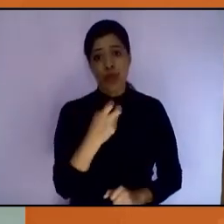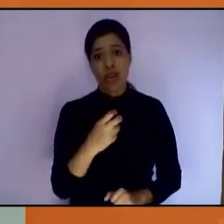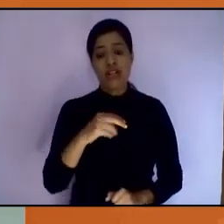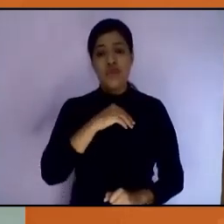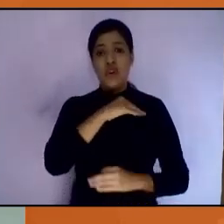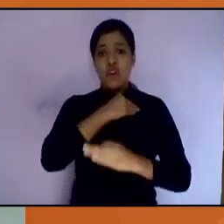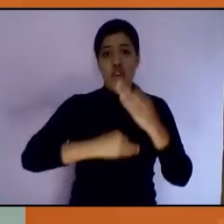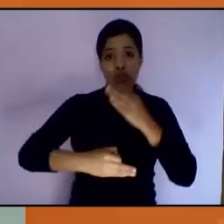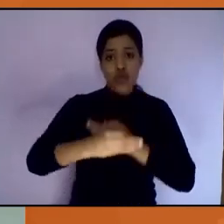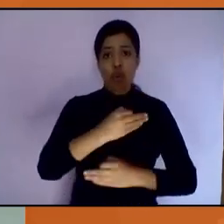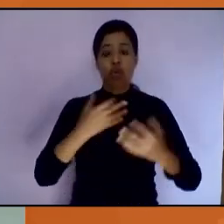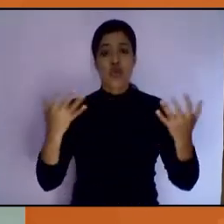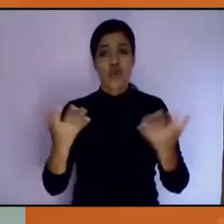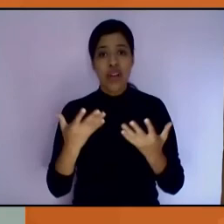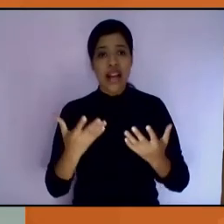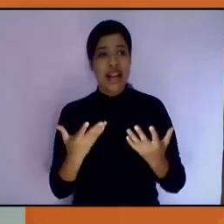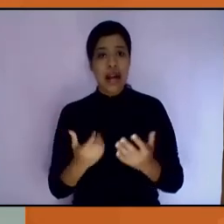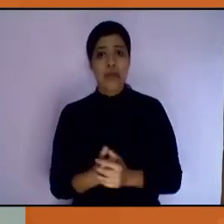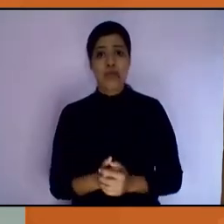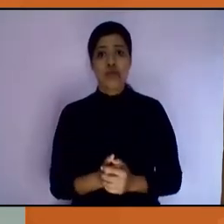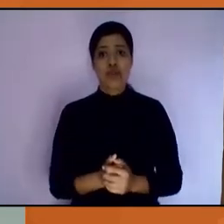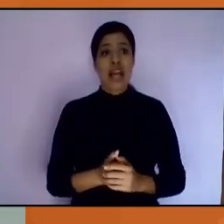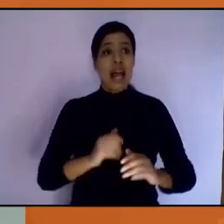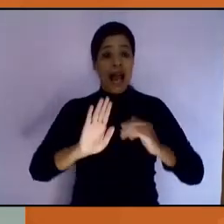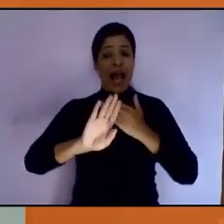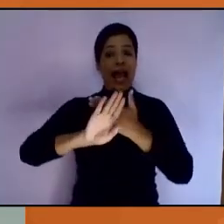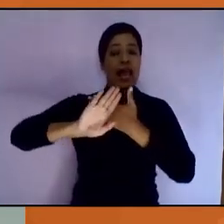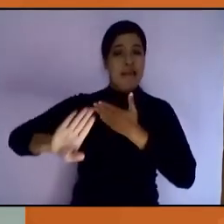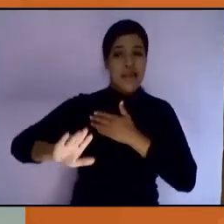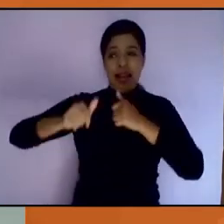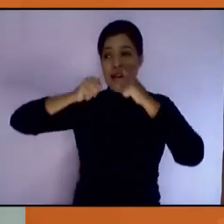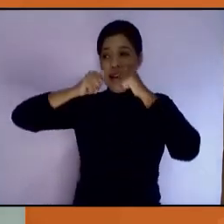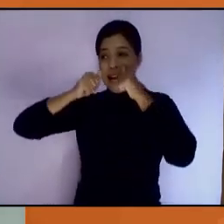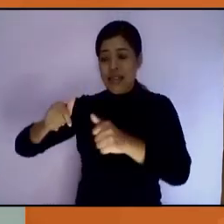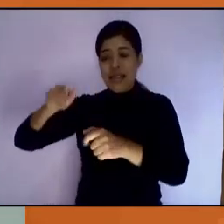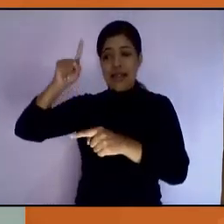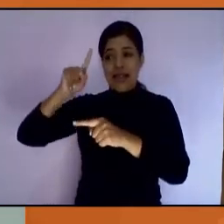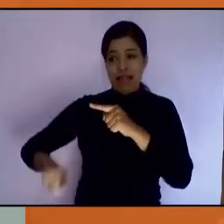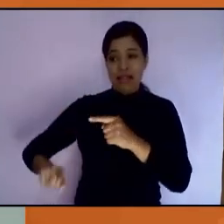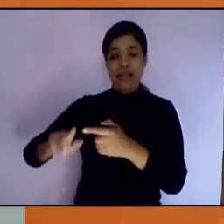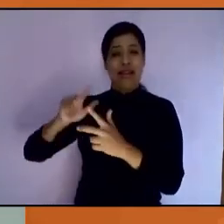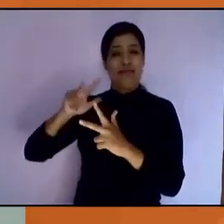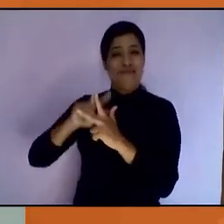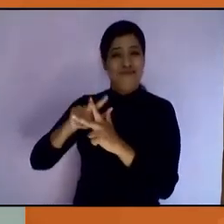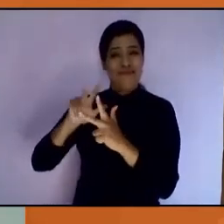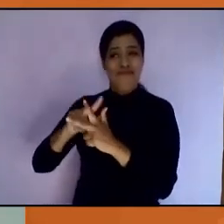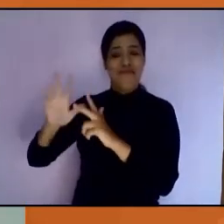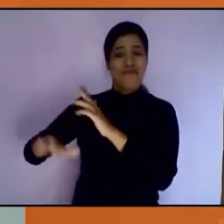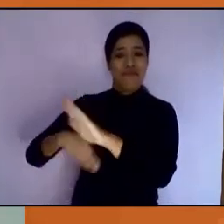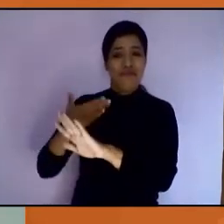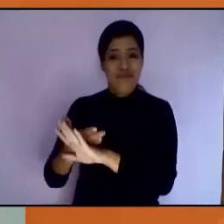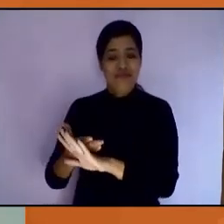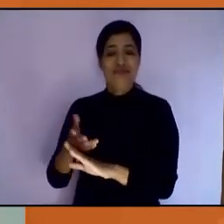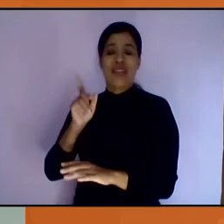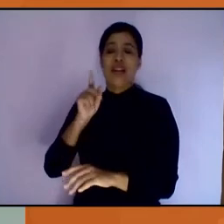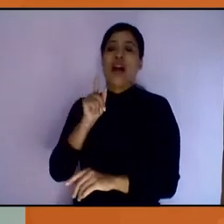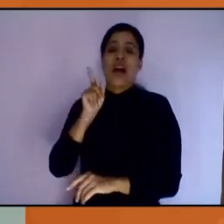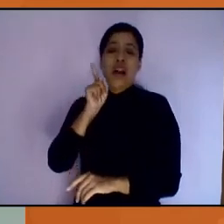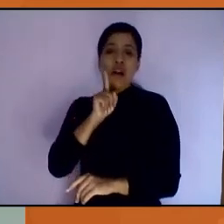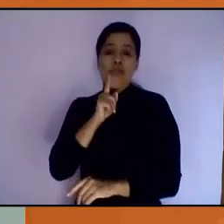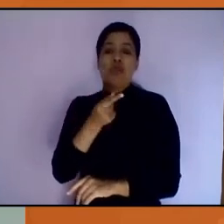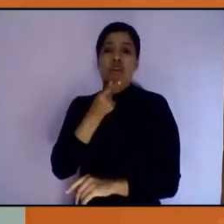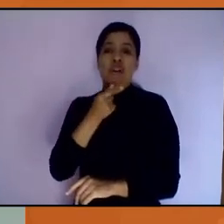todas las acciones encaminadas a prevenir, atender y erradicar a la violencia contra las mujeres y las niñas